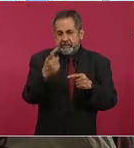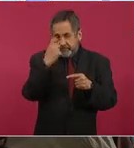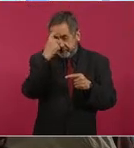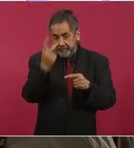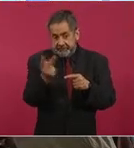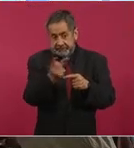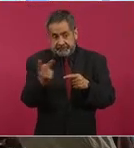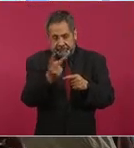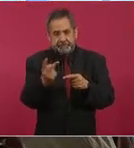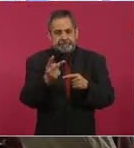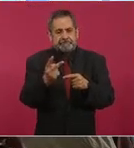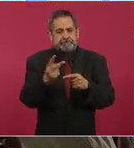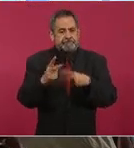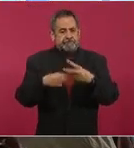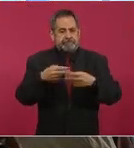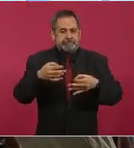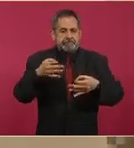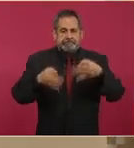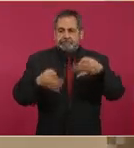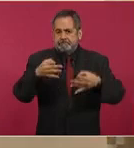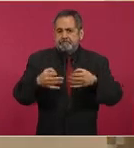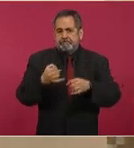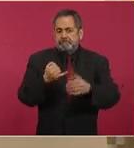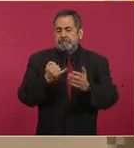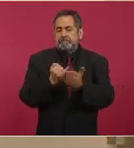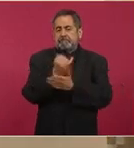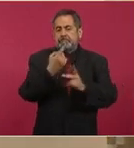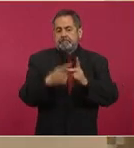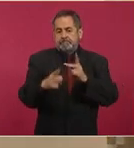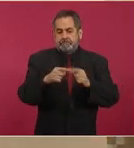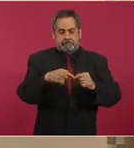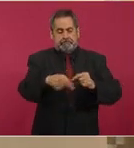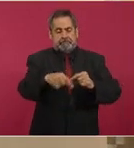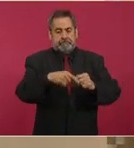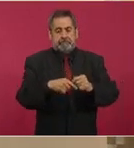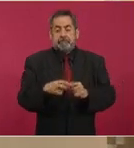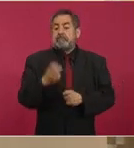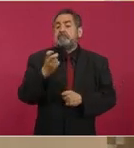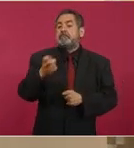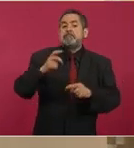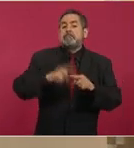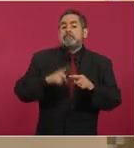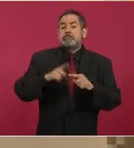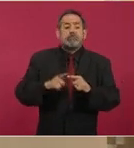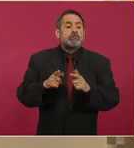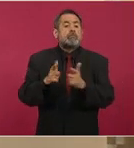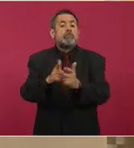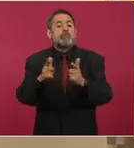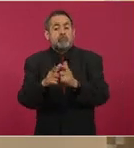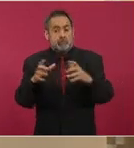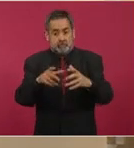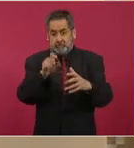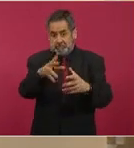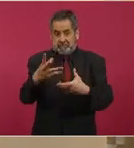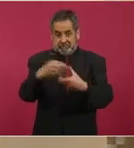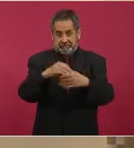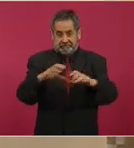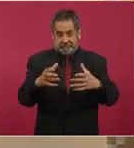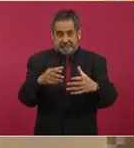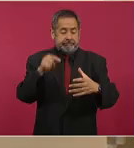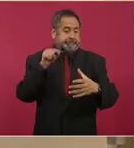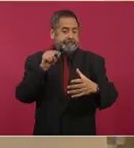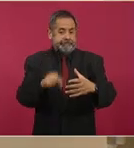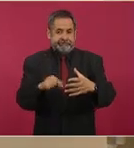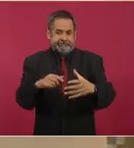Queremos señalar que este evento fue perpetrado por un grupo criminal que, a